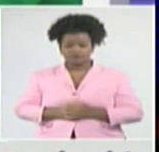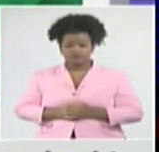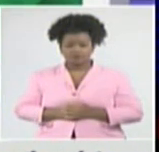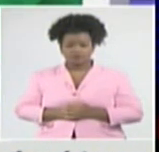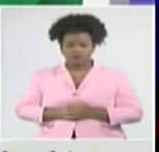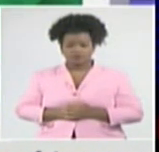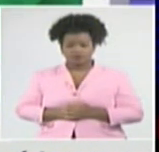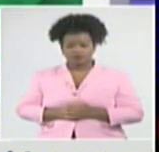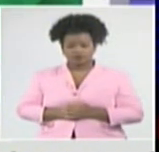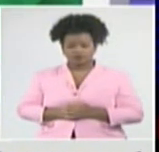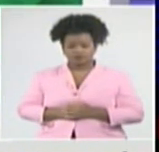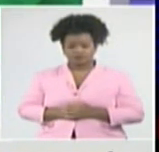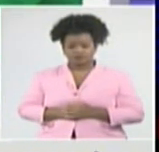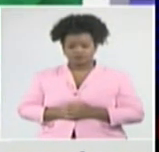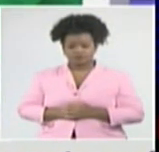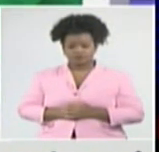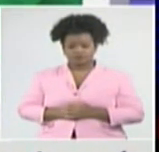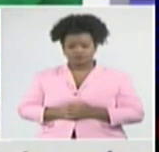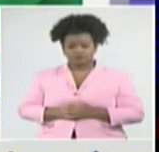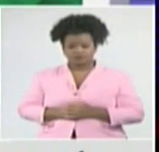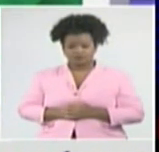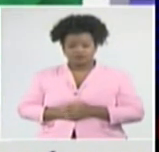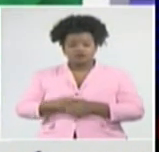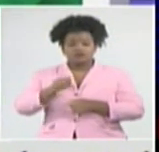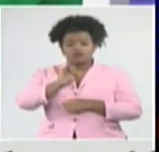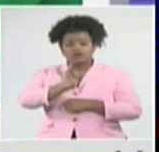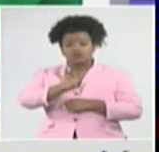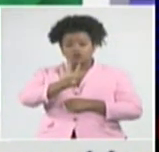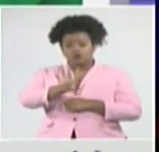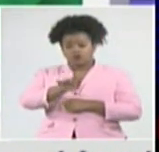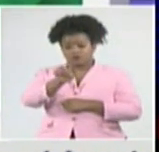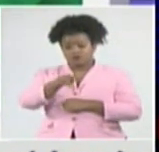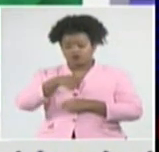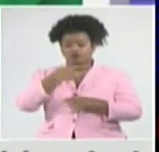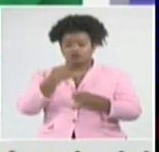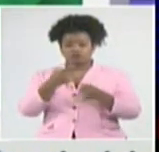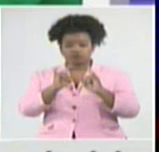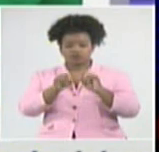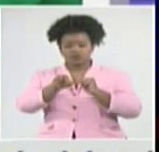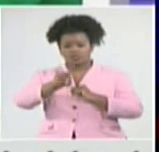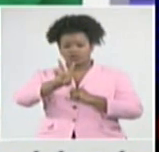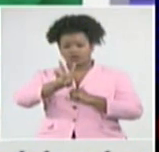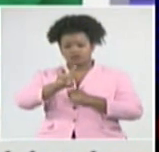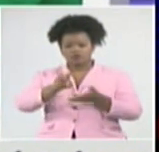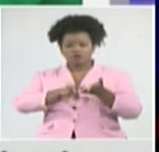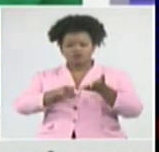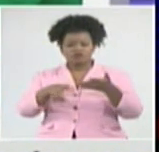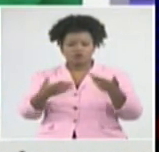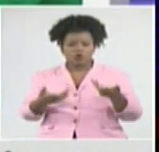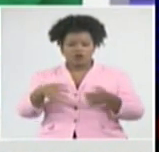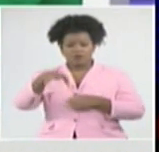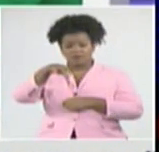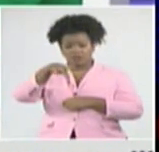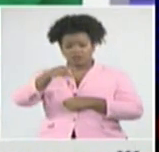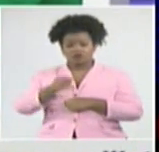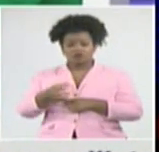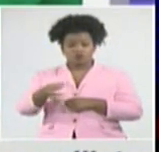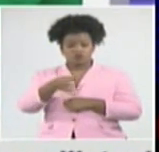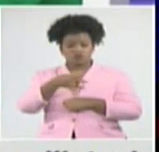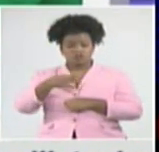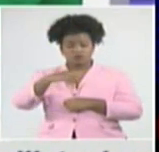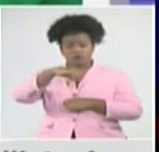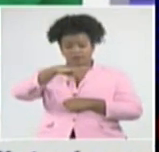74 fallecidos, 13 pertenecen a la provincia de Pinar de Río, del municipio de Pinar 8, de